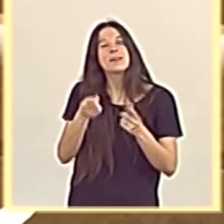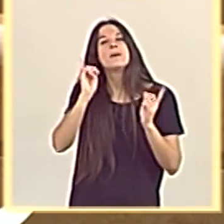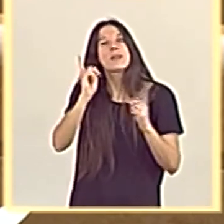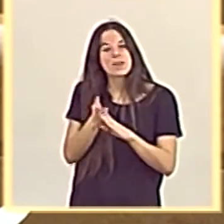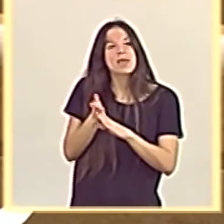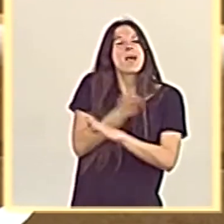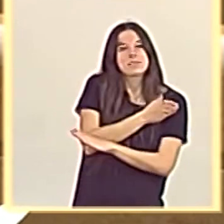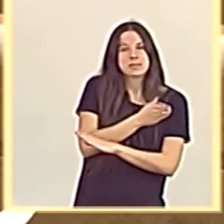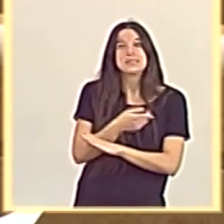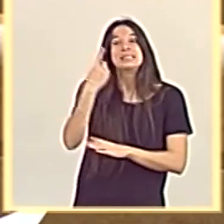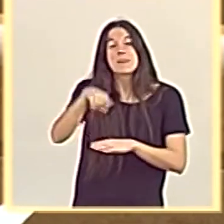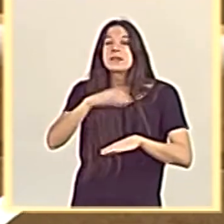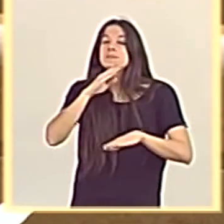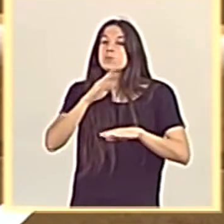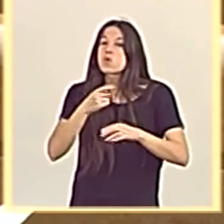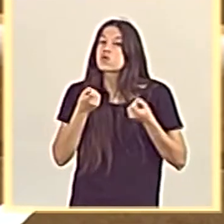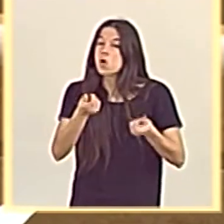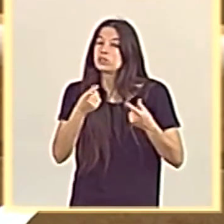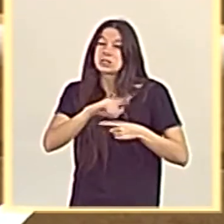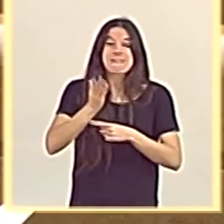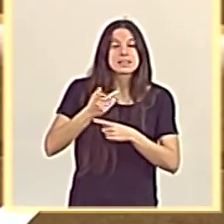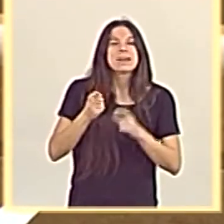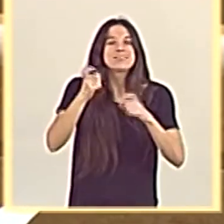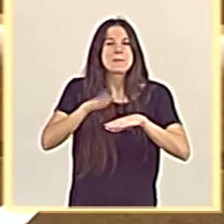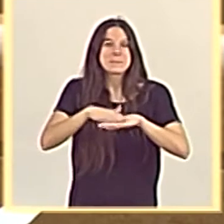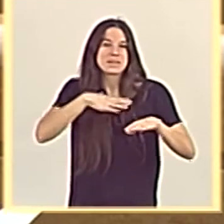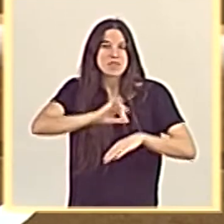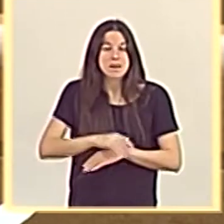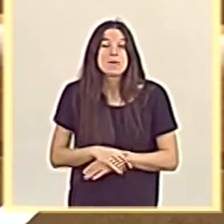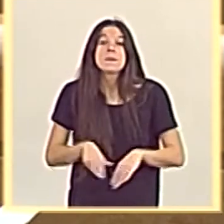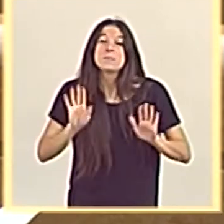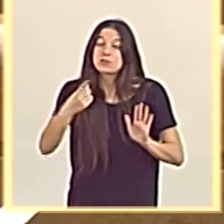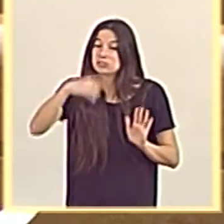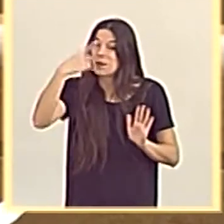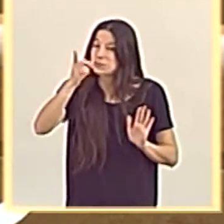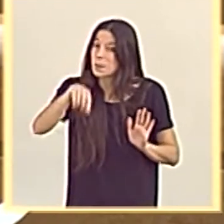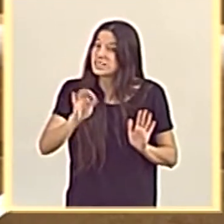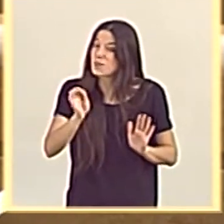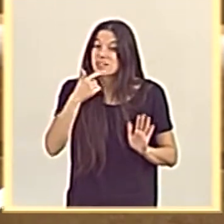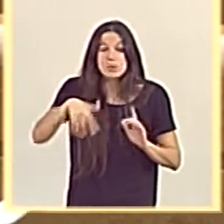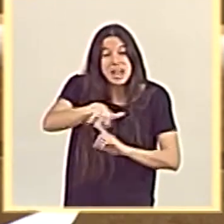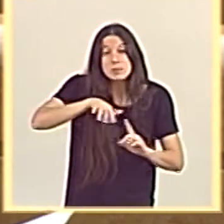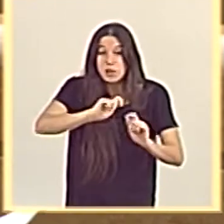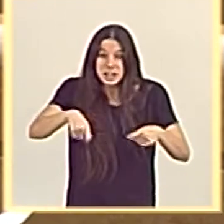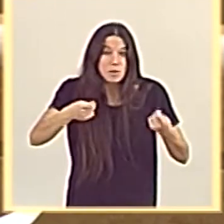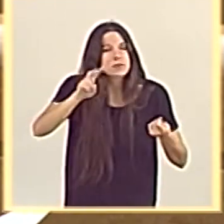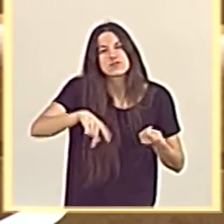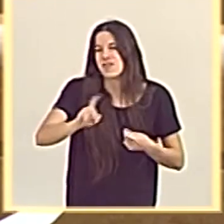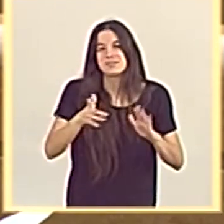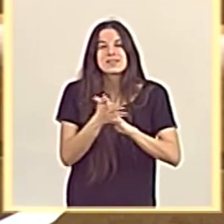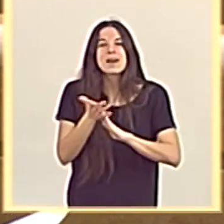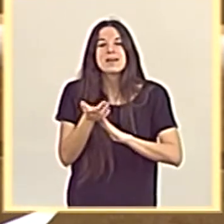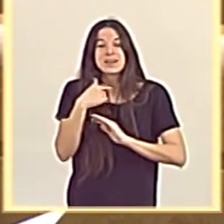sus impactos, sus costas. Sabemos también que no tienen lugar en un espacio naturalizado donde la